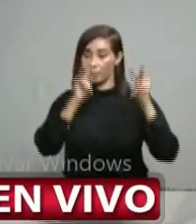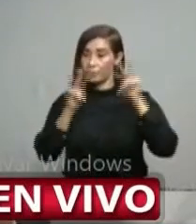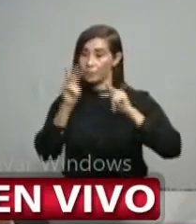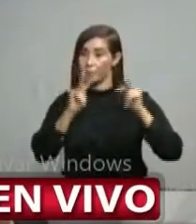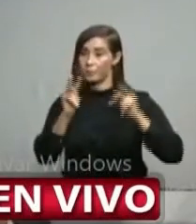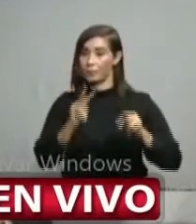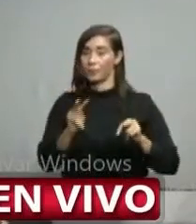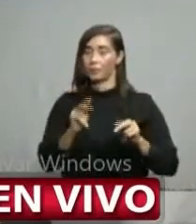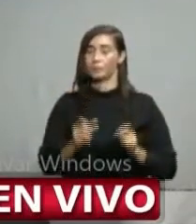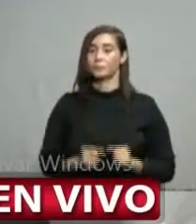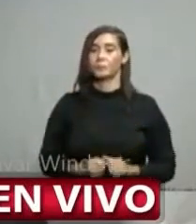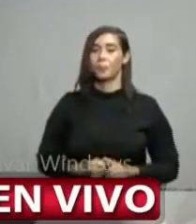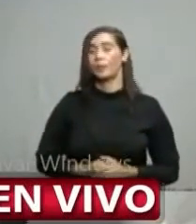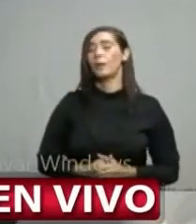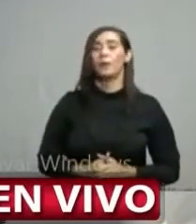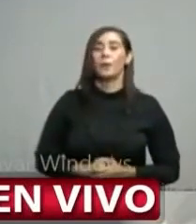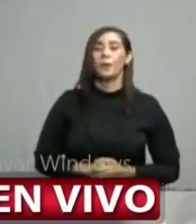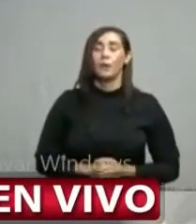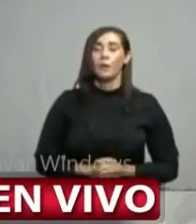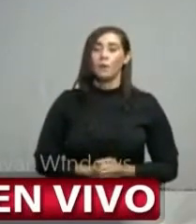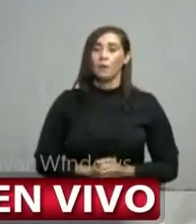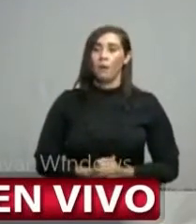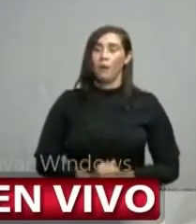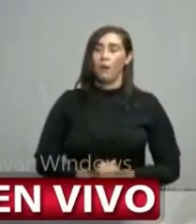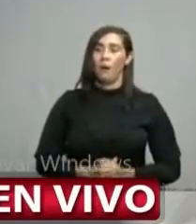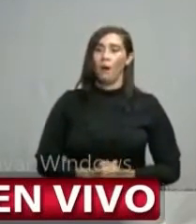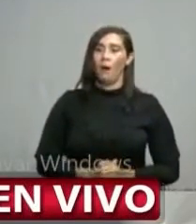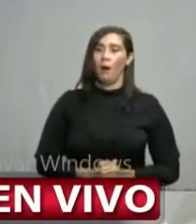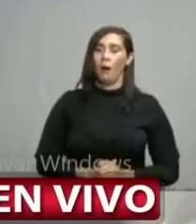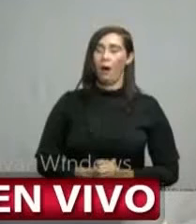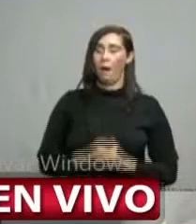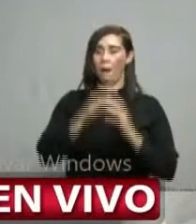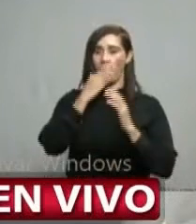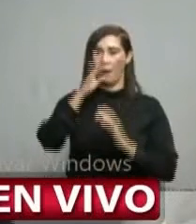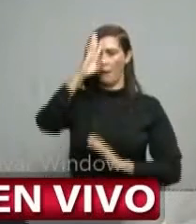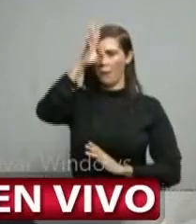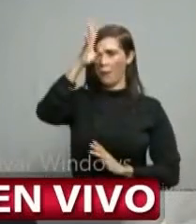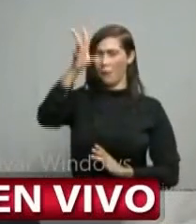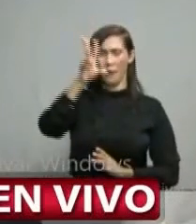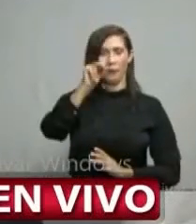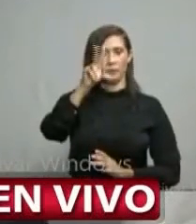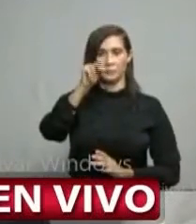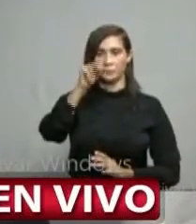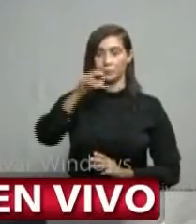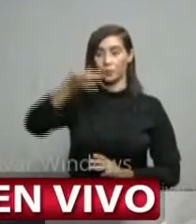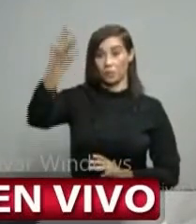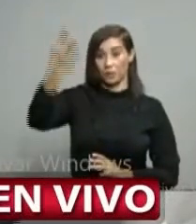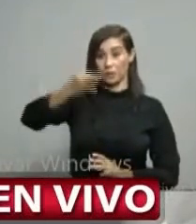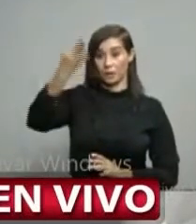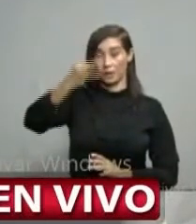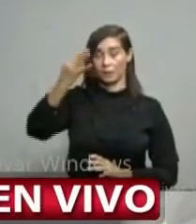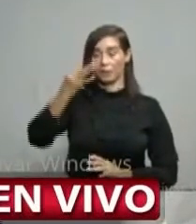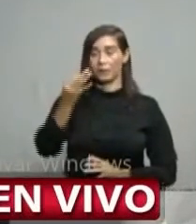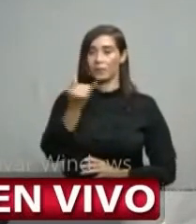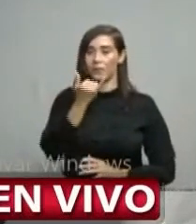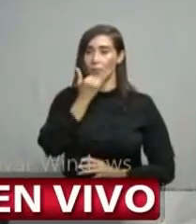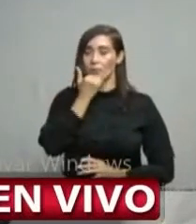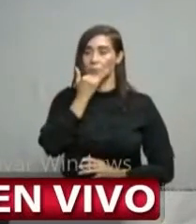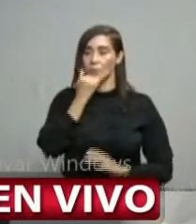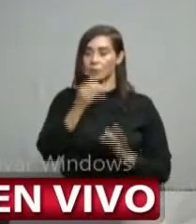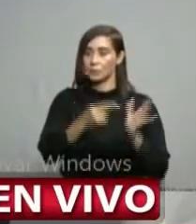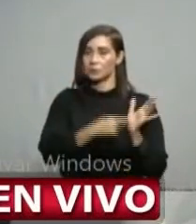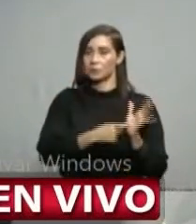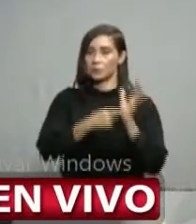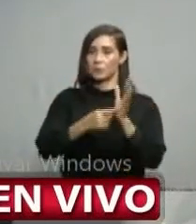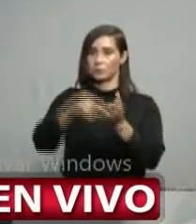los datos fríos y no las emociones o los juicios de otra naturaleza que se puedan hacer